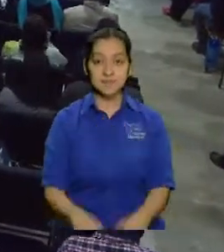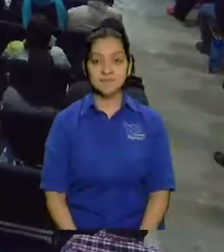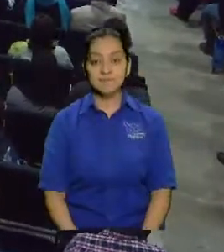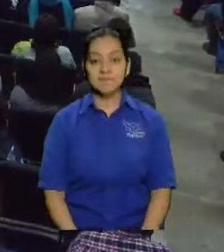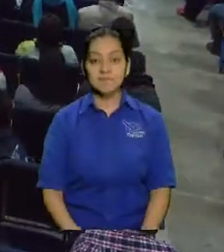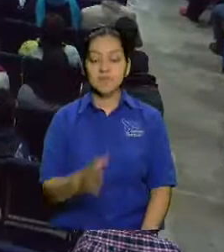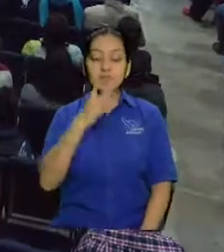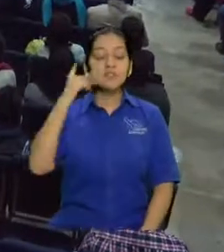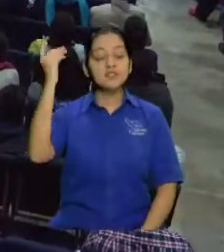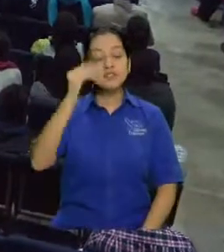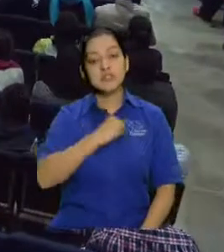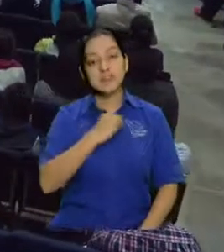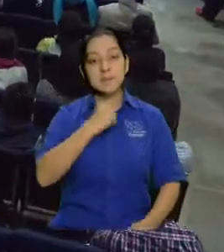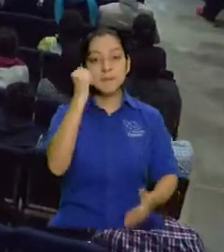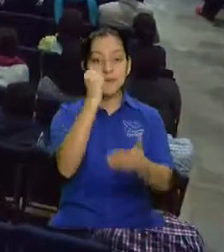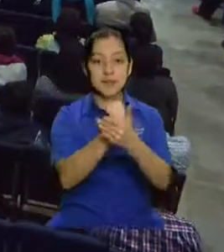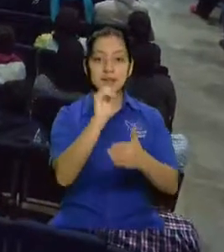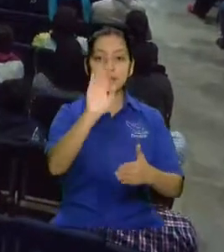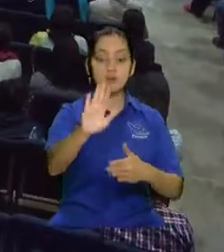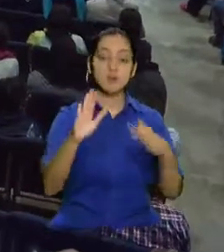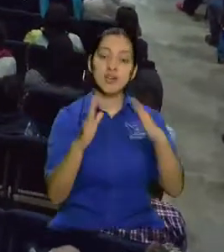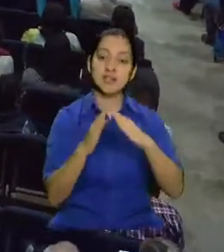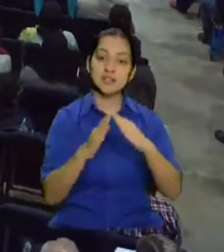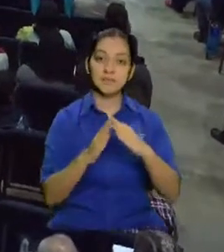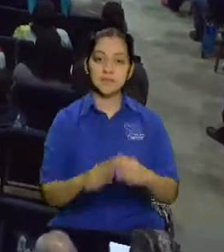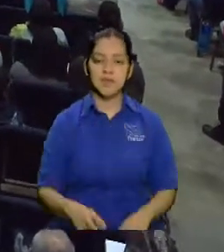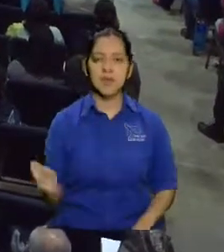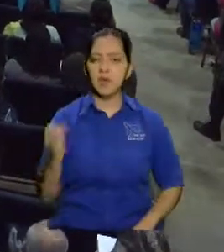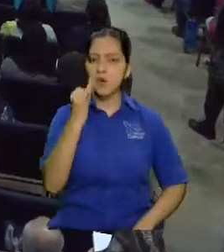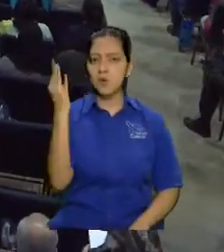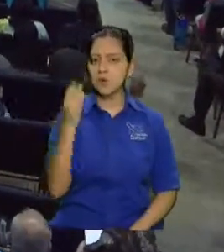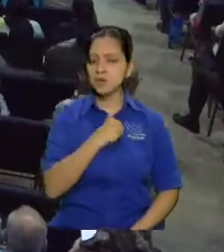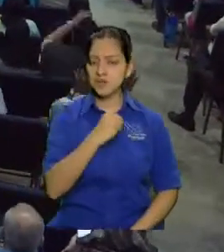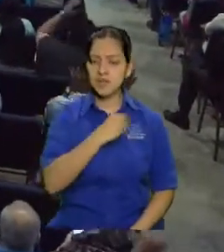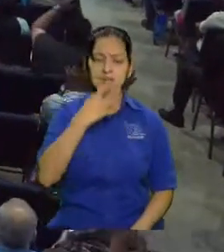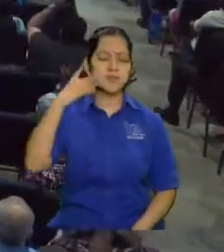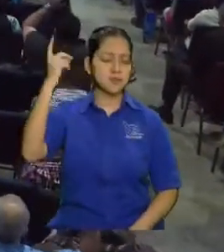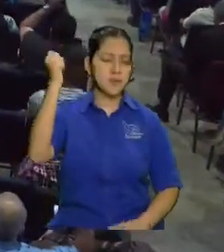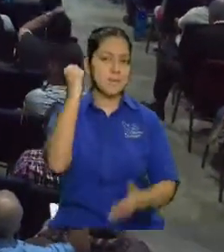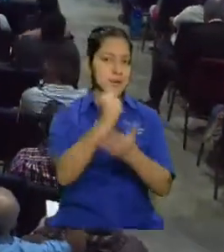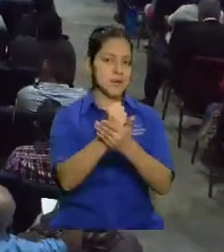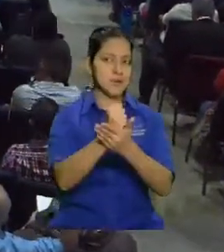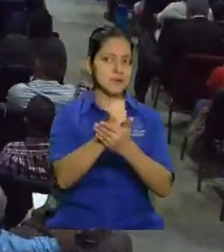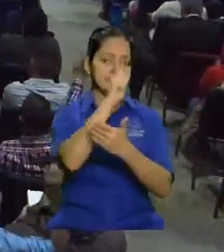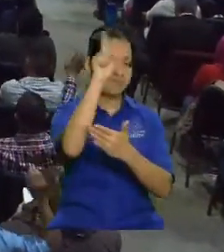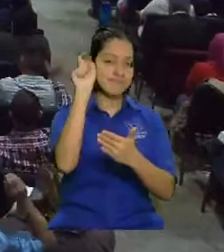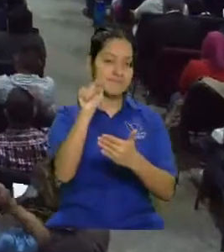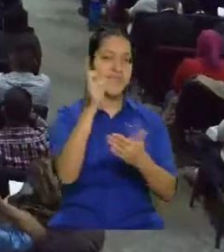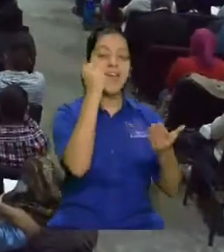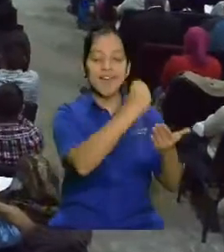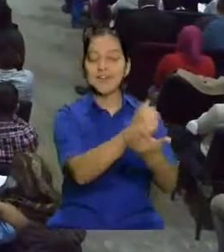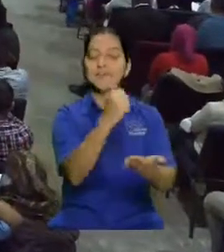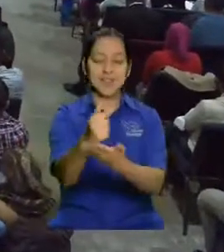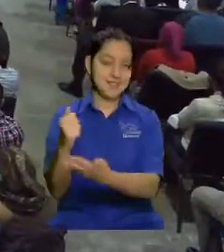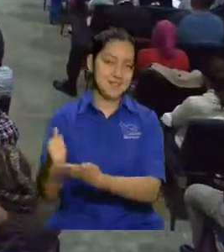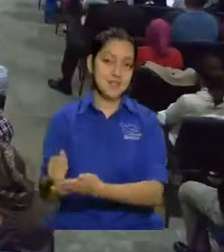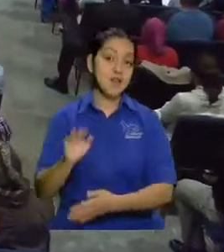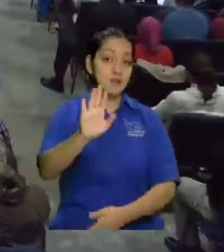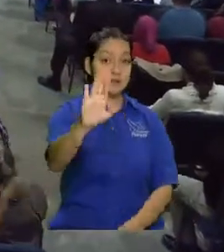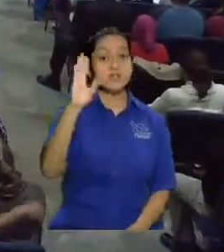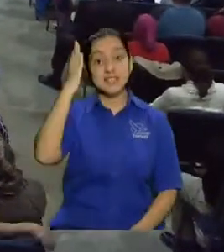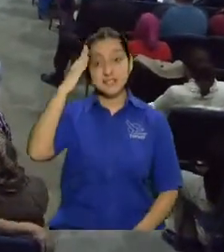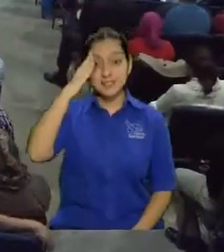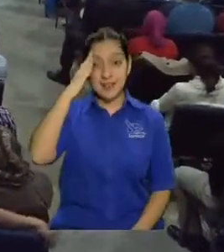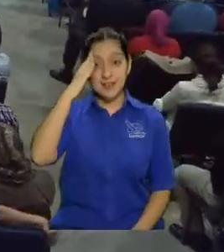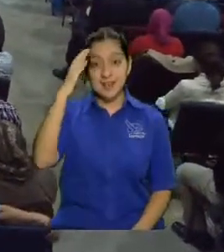Dios quiere marcar tu casa. ¿Cuántos quieren que Dios la marque? Bueno, de hecho, usted sabe, usted sabe